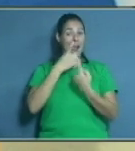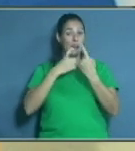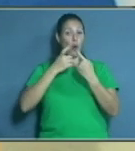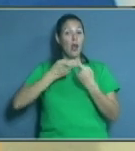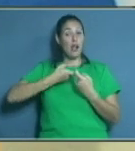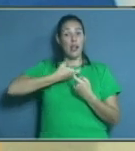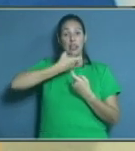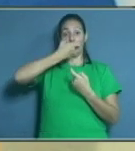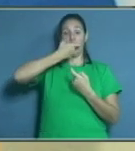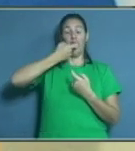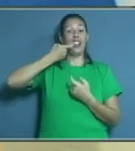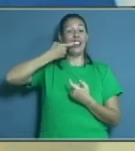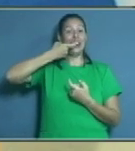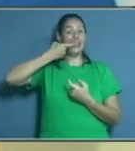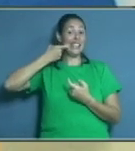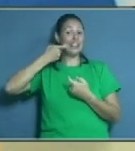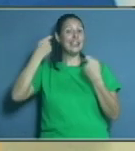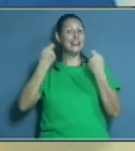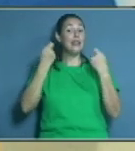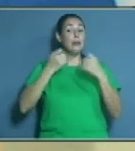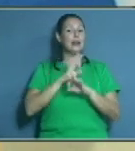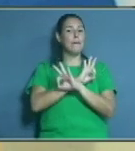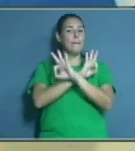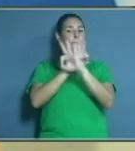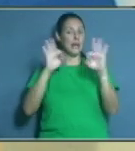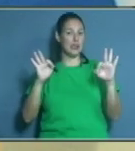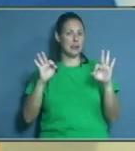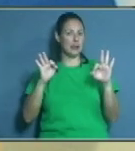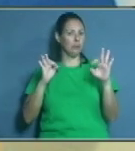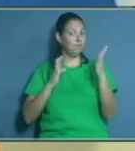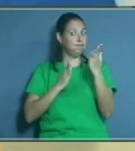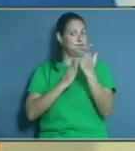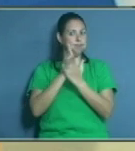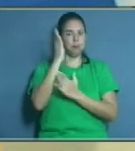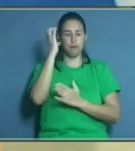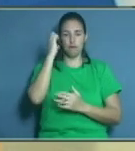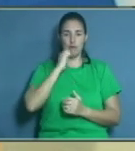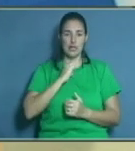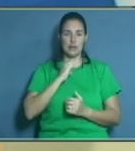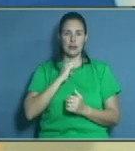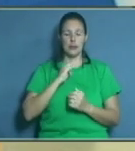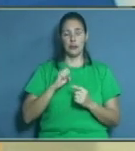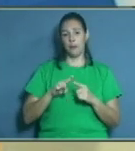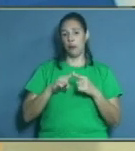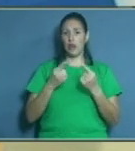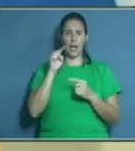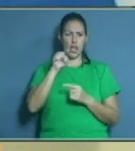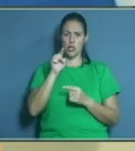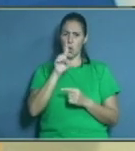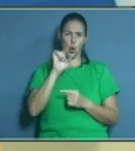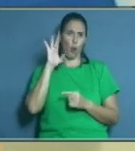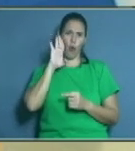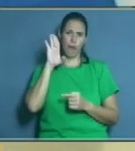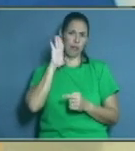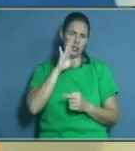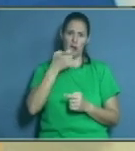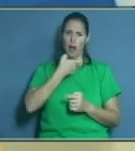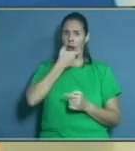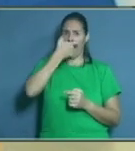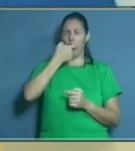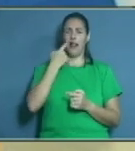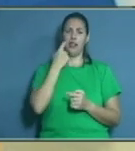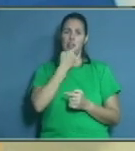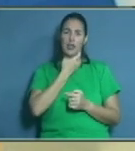la higiene tiene que ser exquisita. Esos ganchitos van sobre la superficie del diente, crean una zona de atrapamiento de